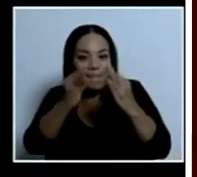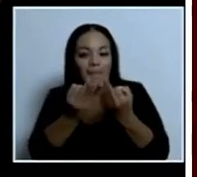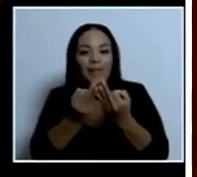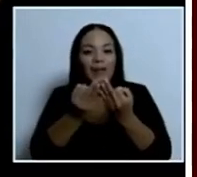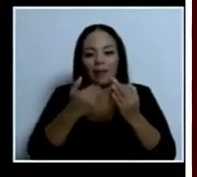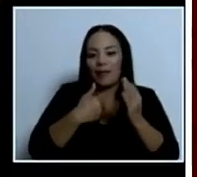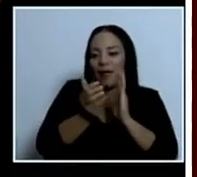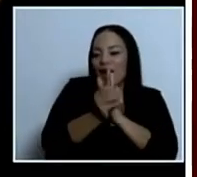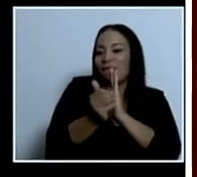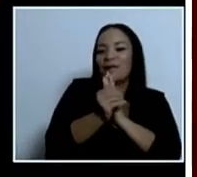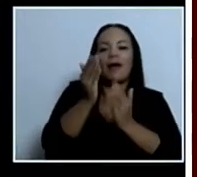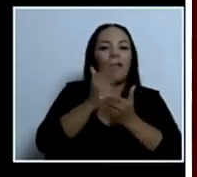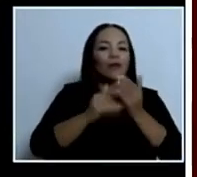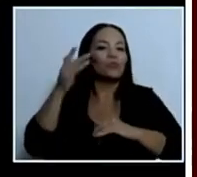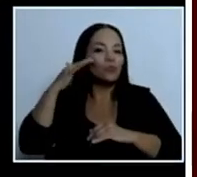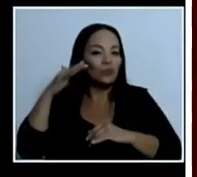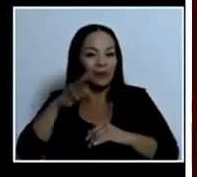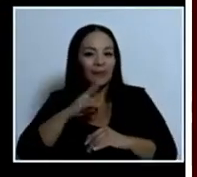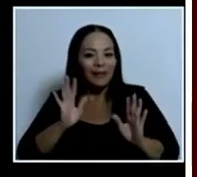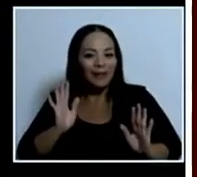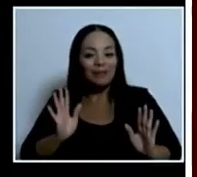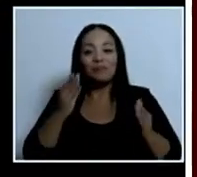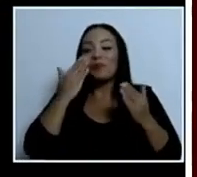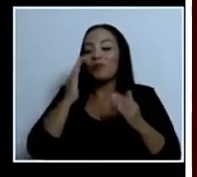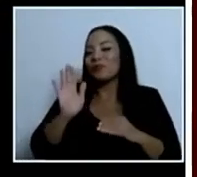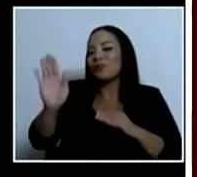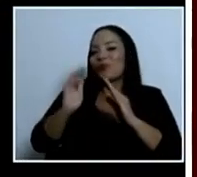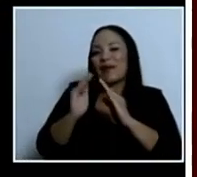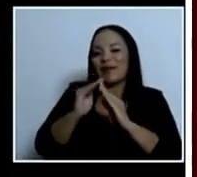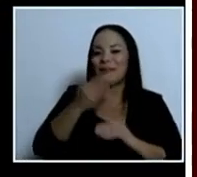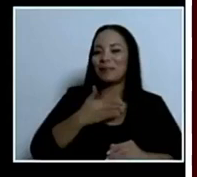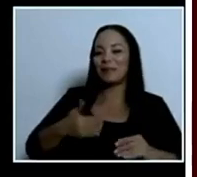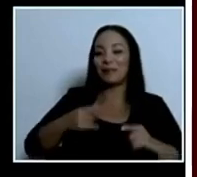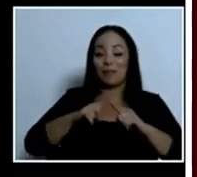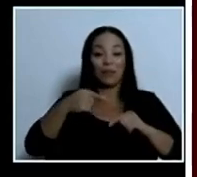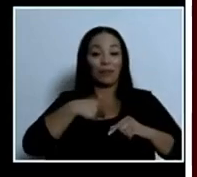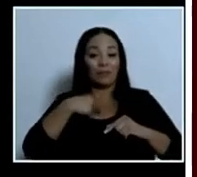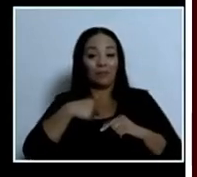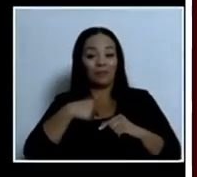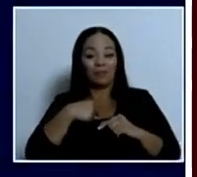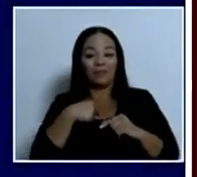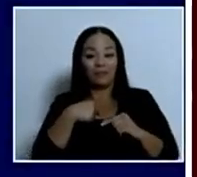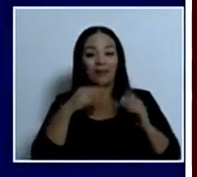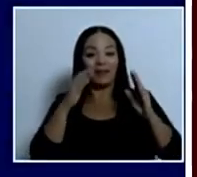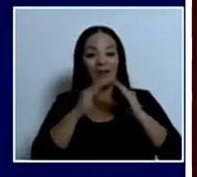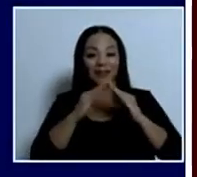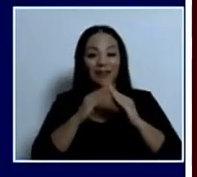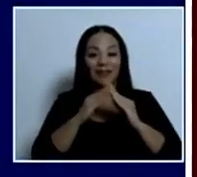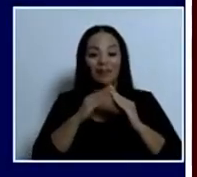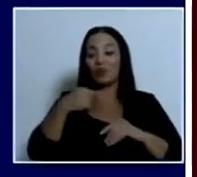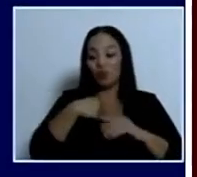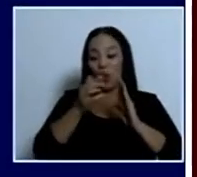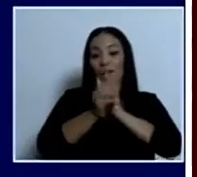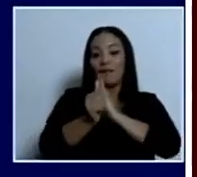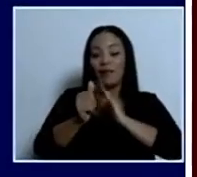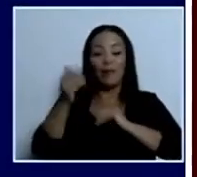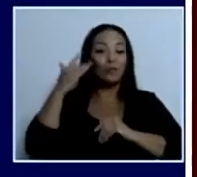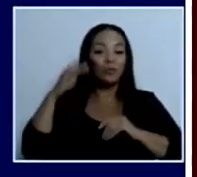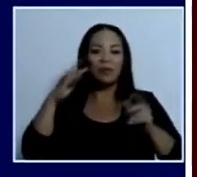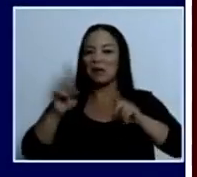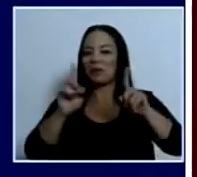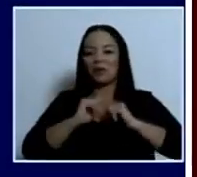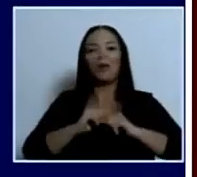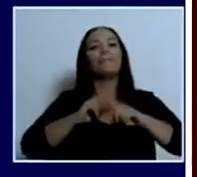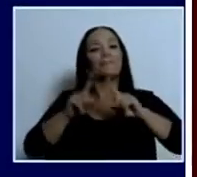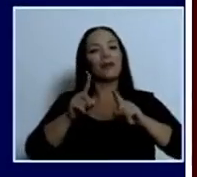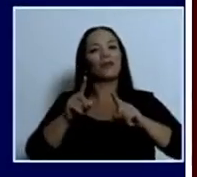habilidad musical. Yo no sé en la suya, presidente, pero en mía ciertamente yo no era el que tenía esa habilidad musical. Pero todos